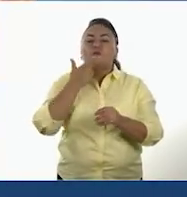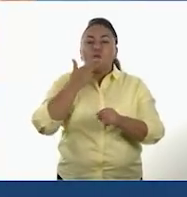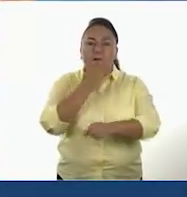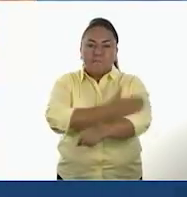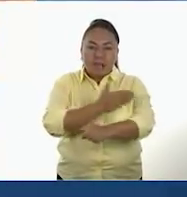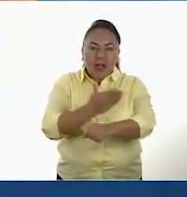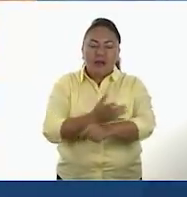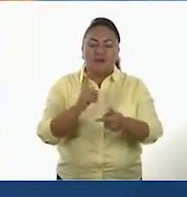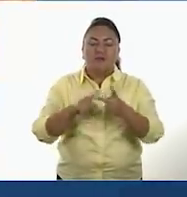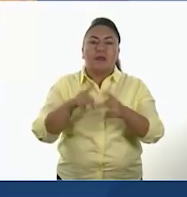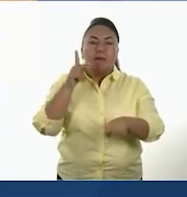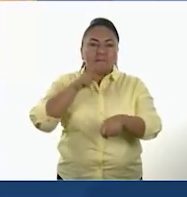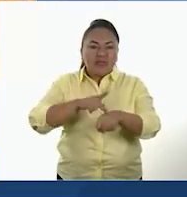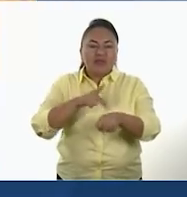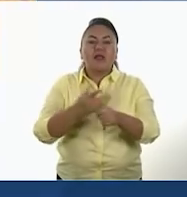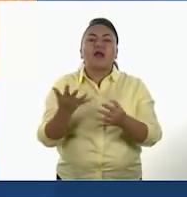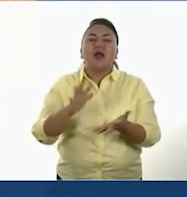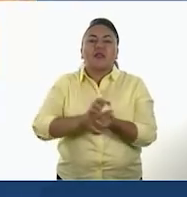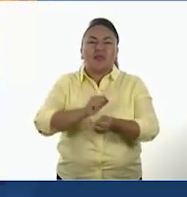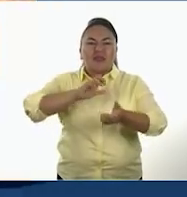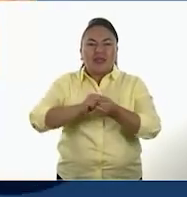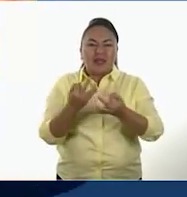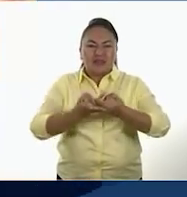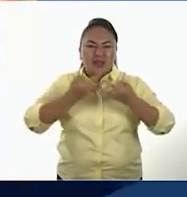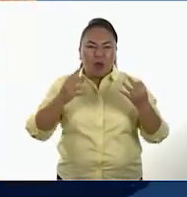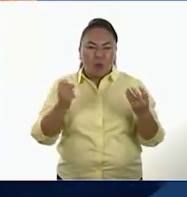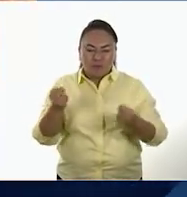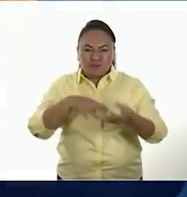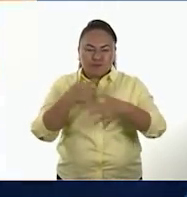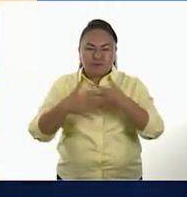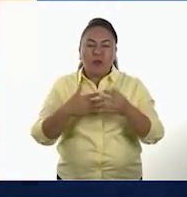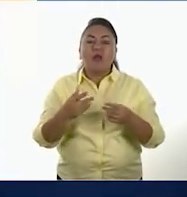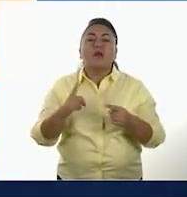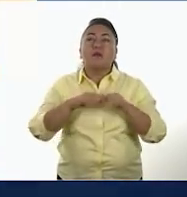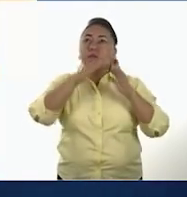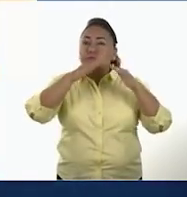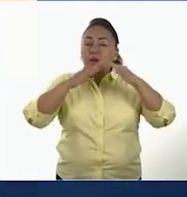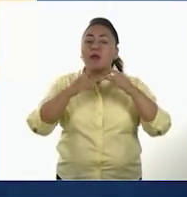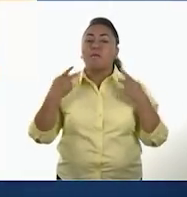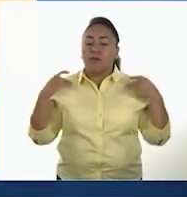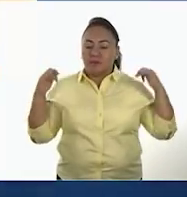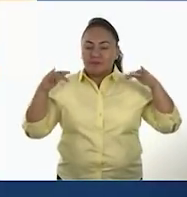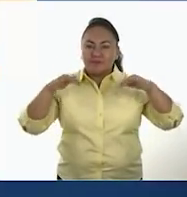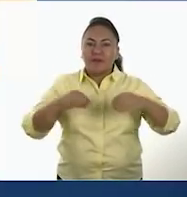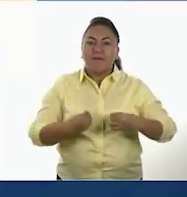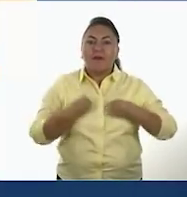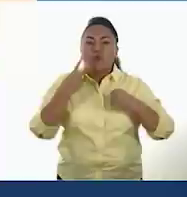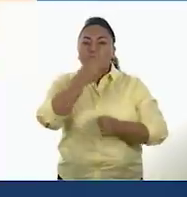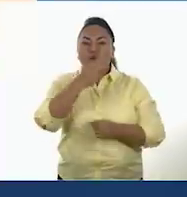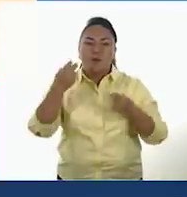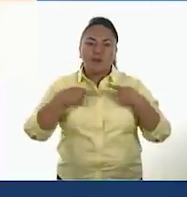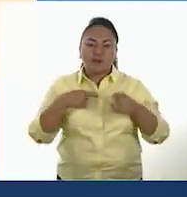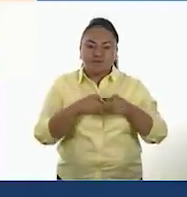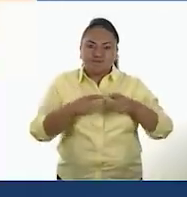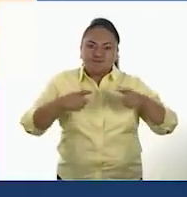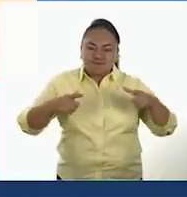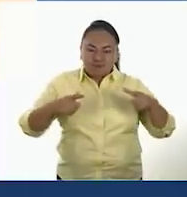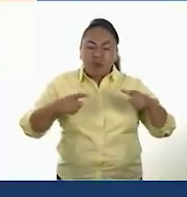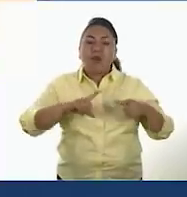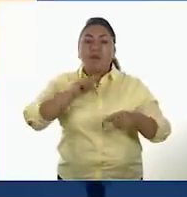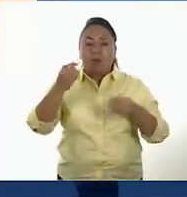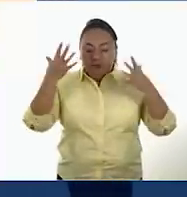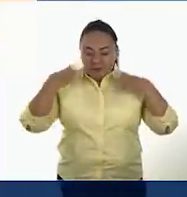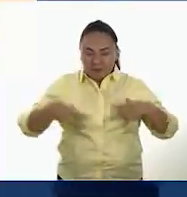piedras y barro, para comunidades de hasta 200 personas. Además de pieles, comenzaron a utilizar el